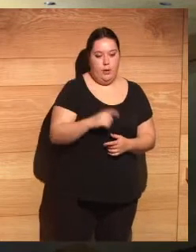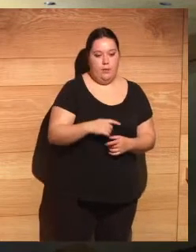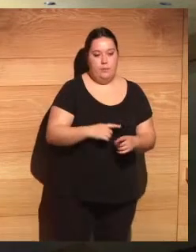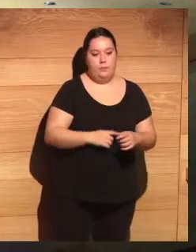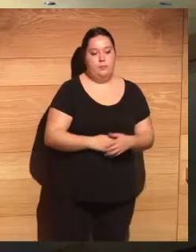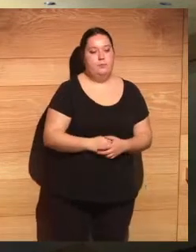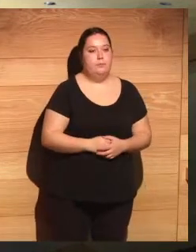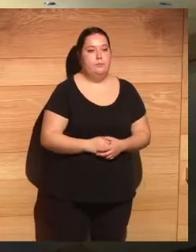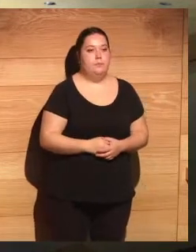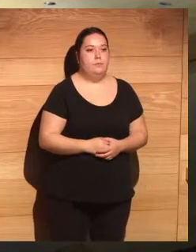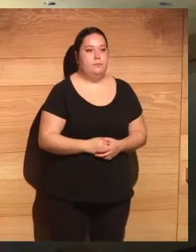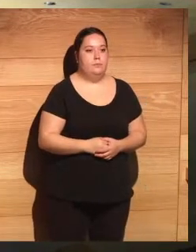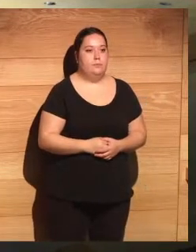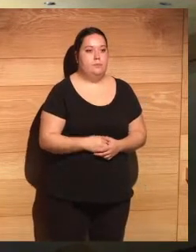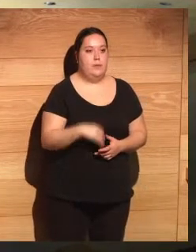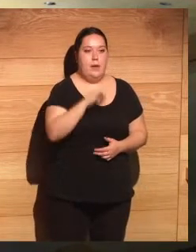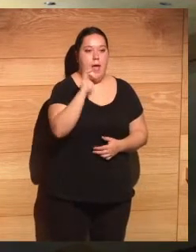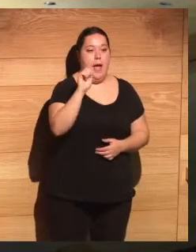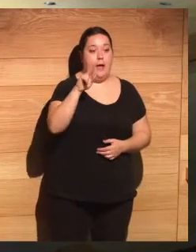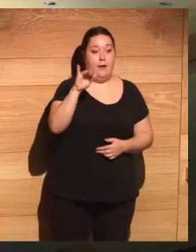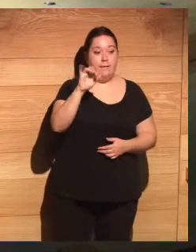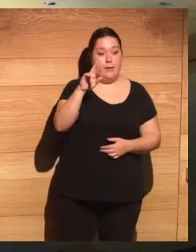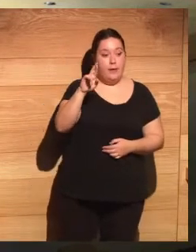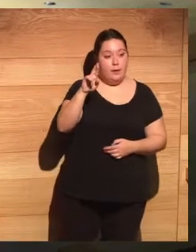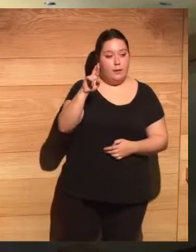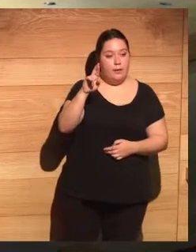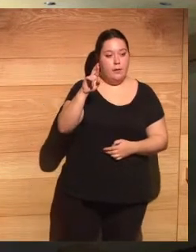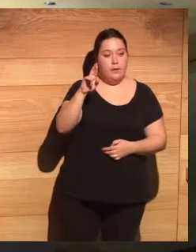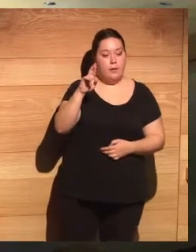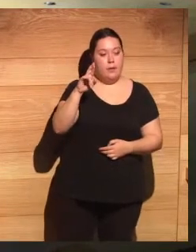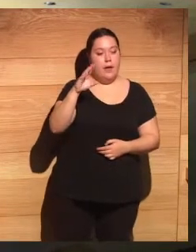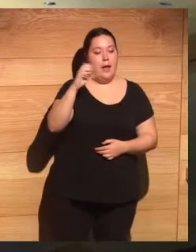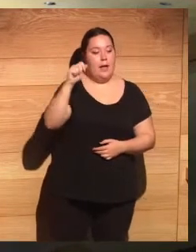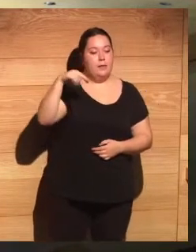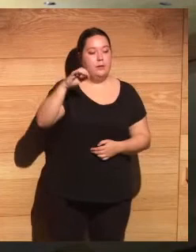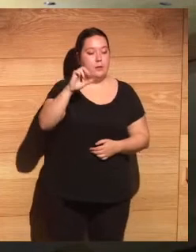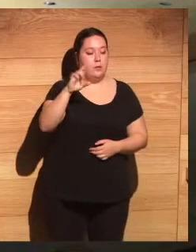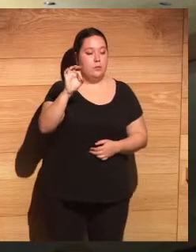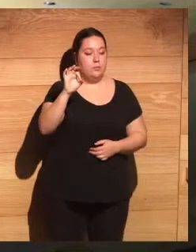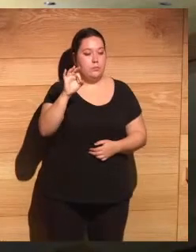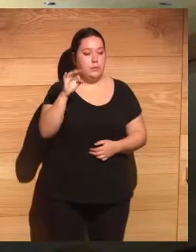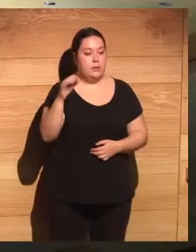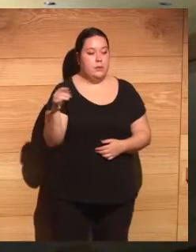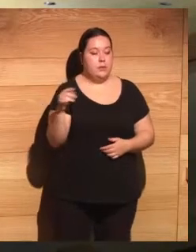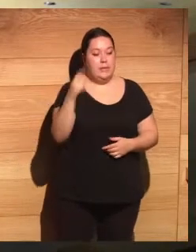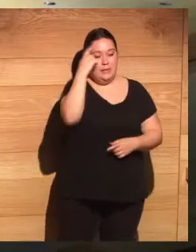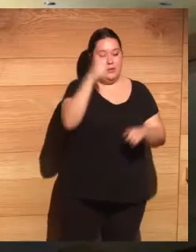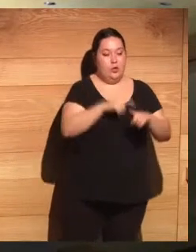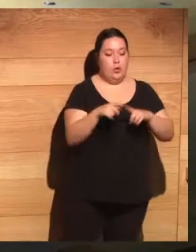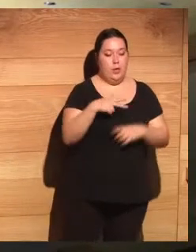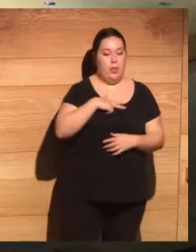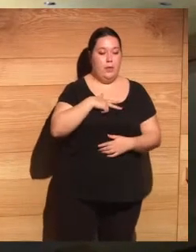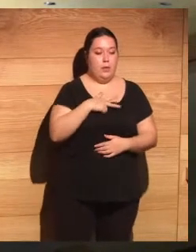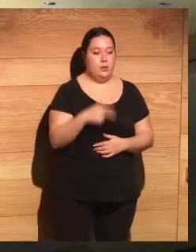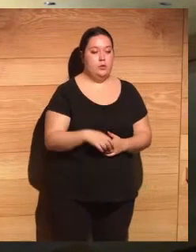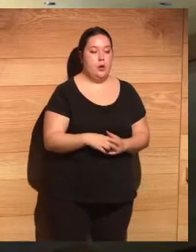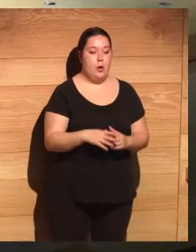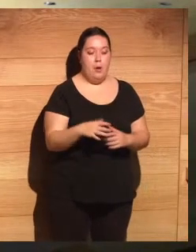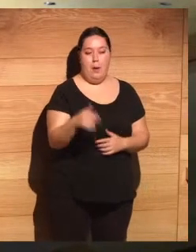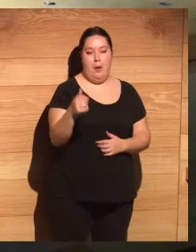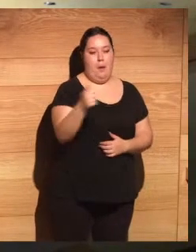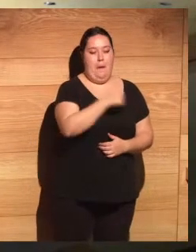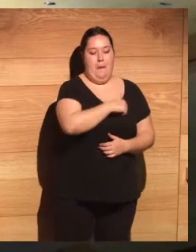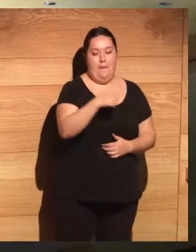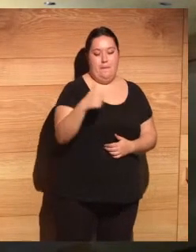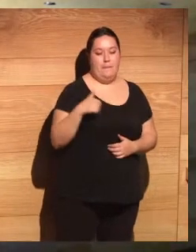A continuación tenemos a Javier Cantera Herrero, licenciado en Psicología y Derecho, máster de Dirección Personal por el ICADE, máster de